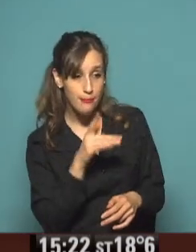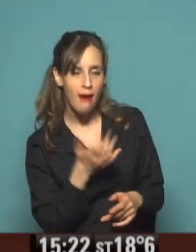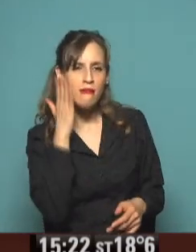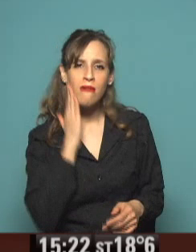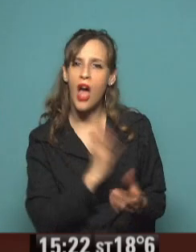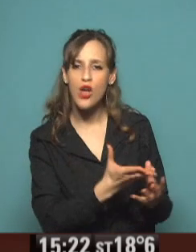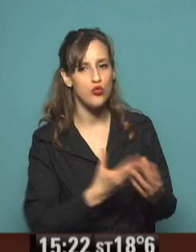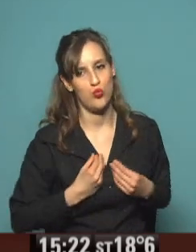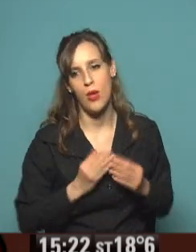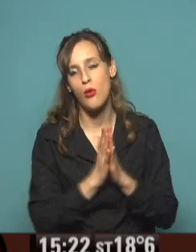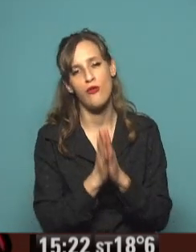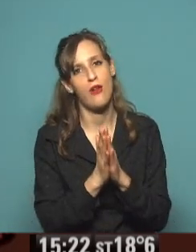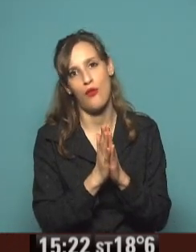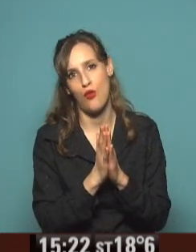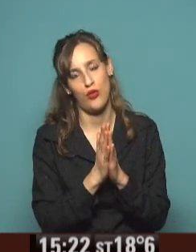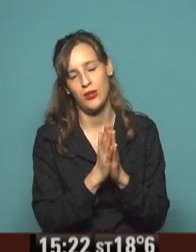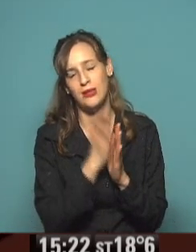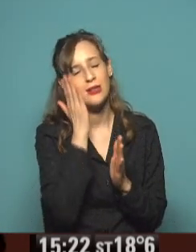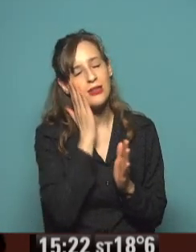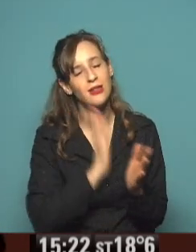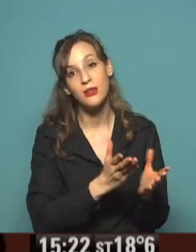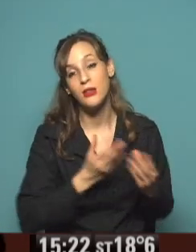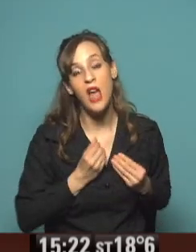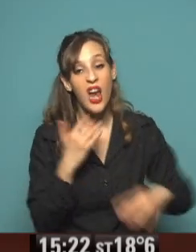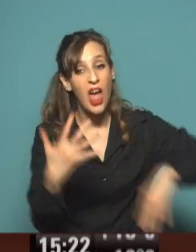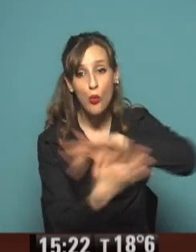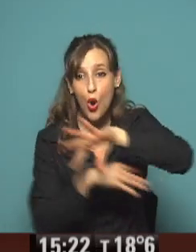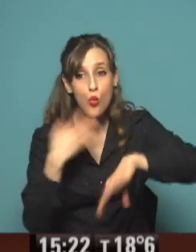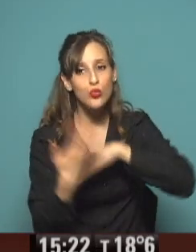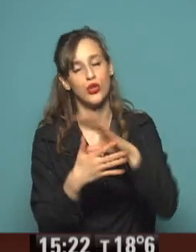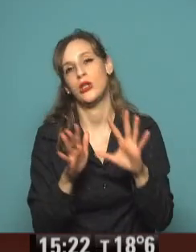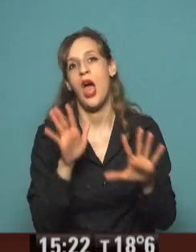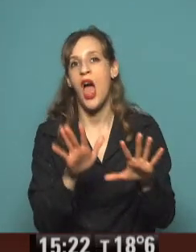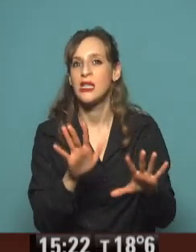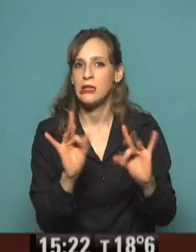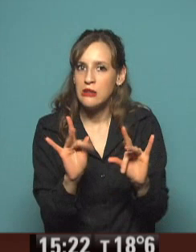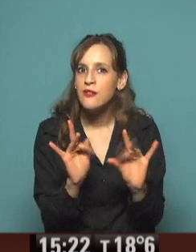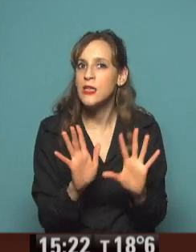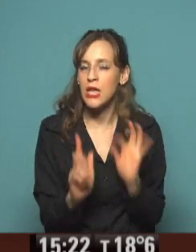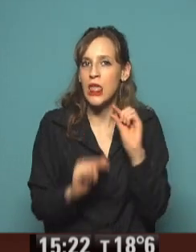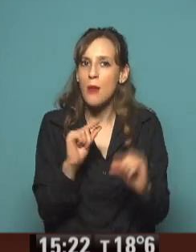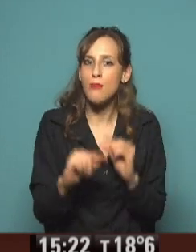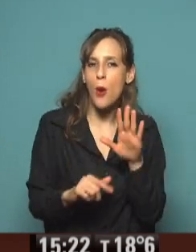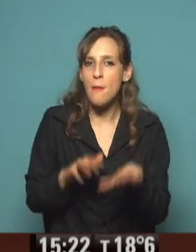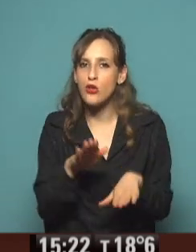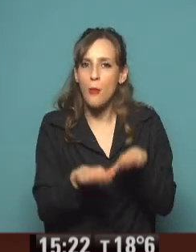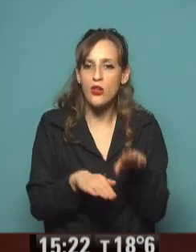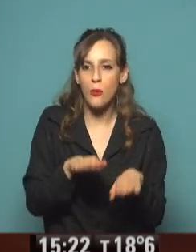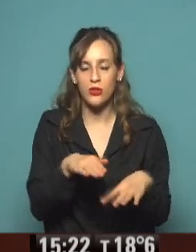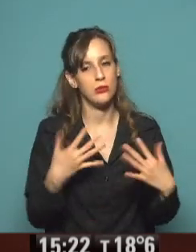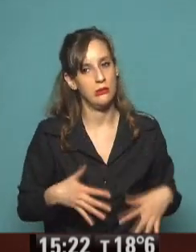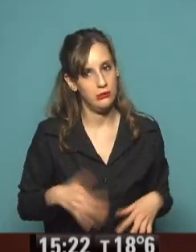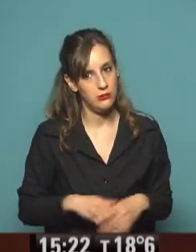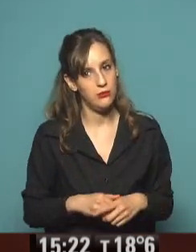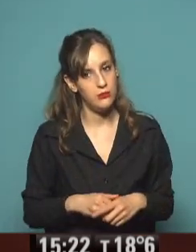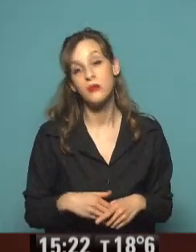ayuda para frenar el avance realista. La revolución es un vidrio delicado que puede romperse al más leve soplo del viento y hacerse